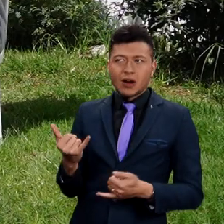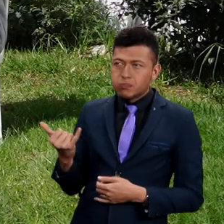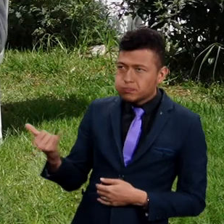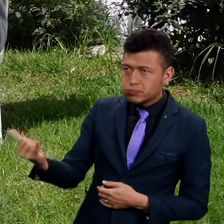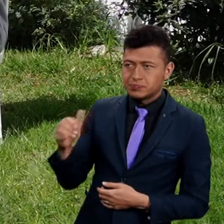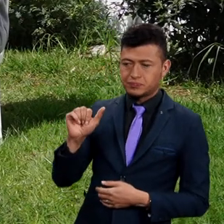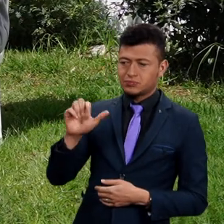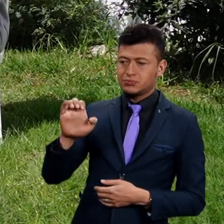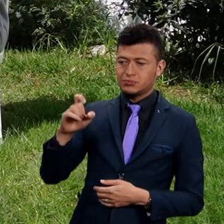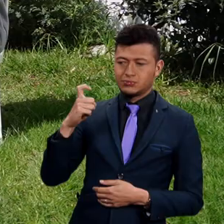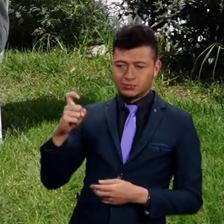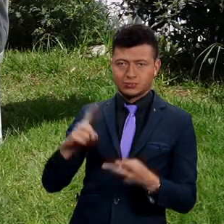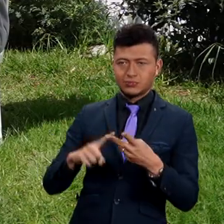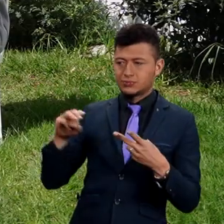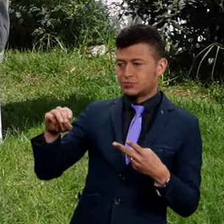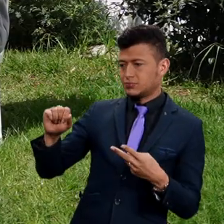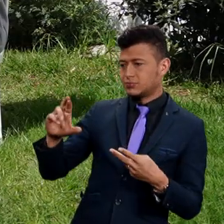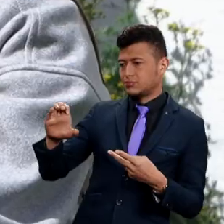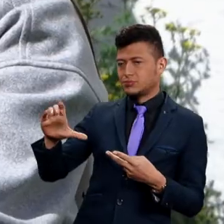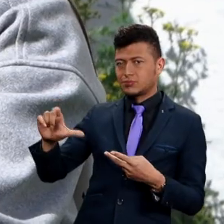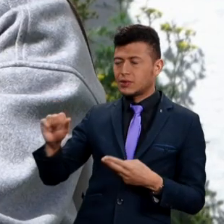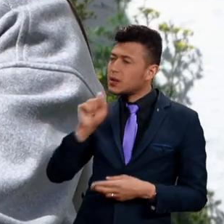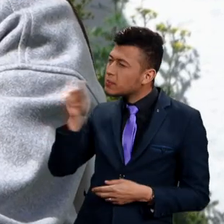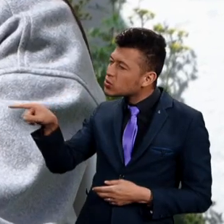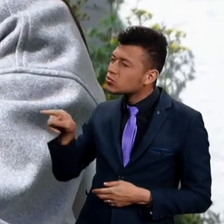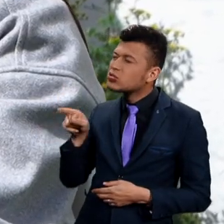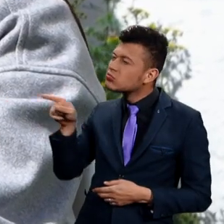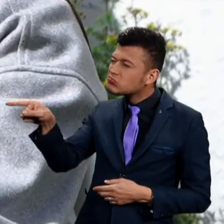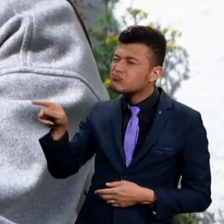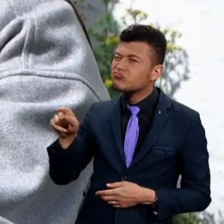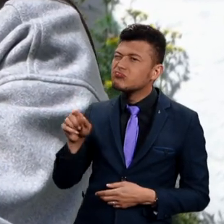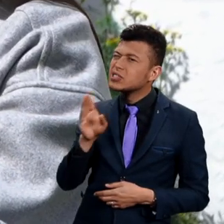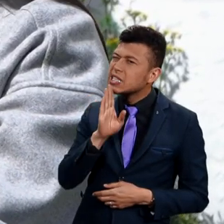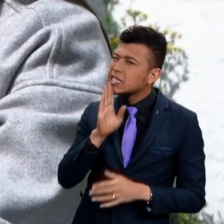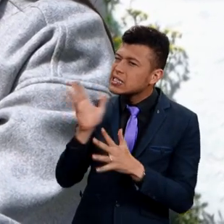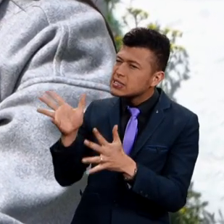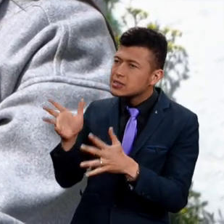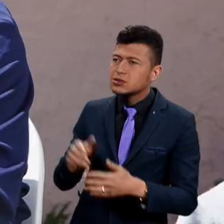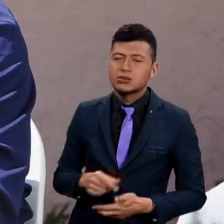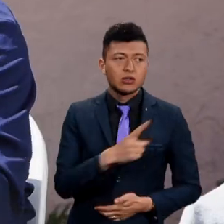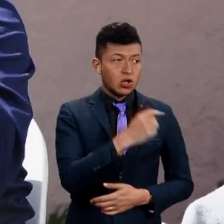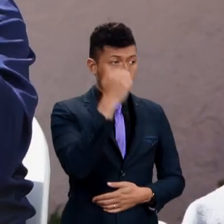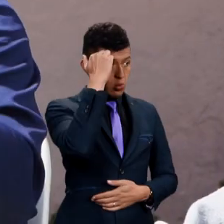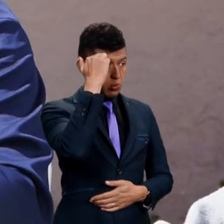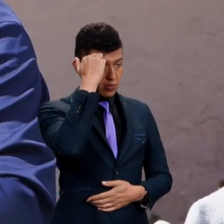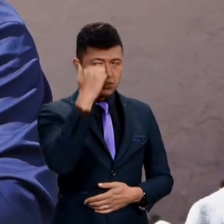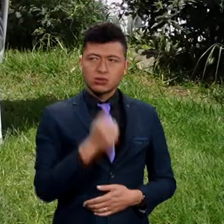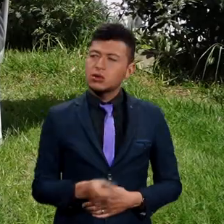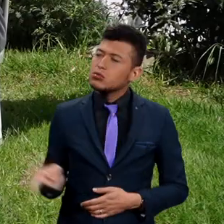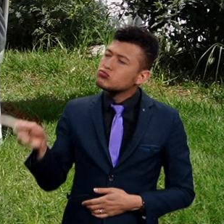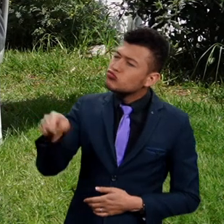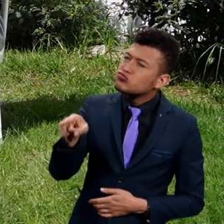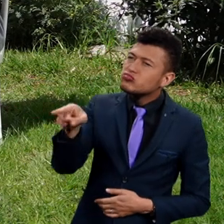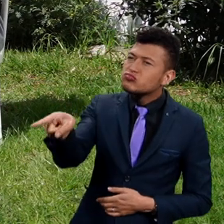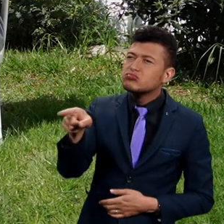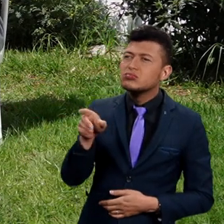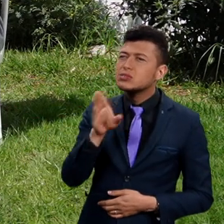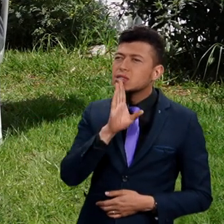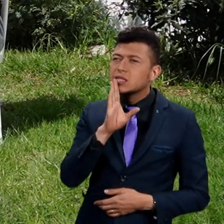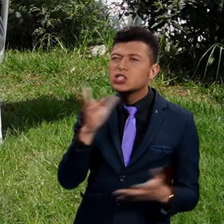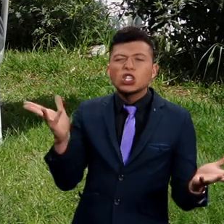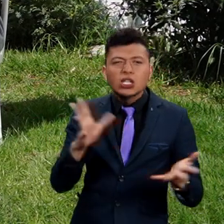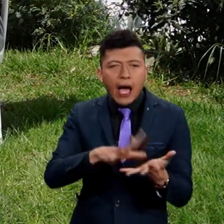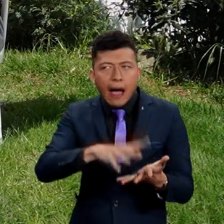momento me encuentro con Alex y con Marcela. Alex, ¿quién te enseñó a ti a usar el computador? Una profesora. Y en tu caso,